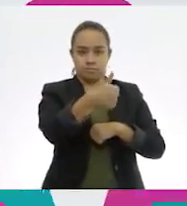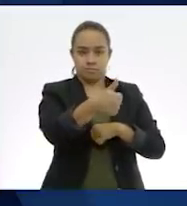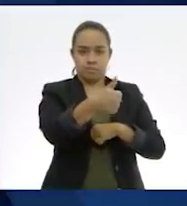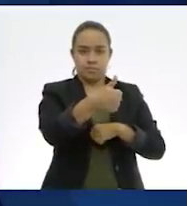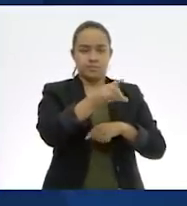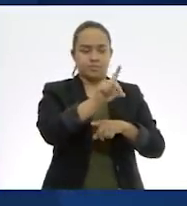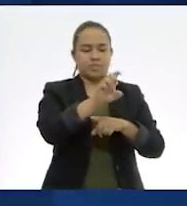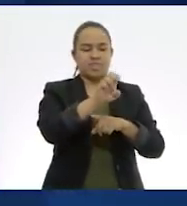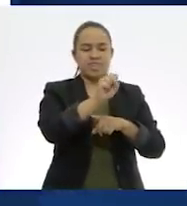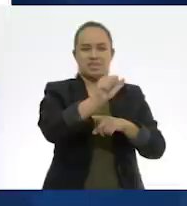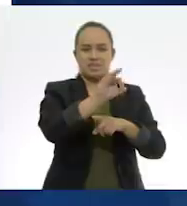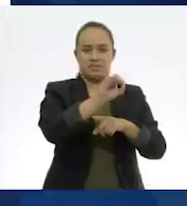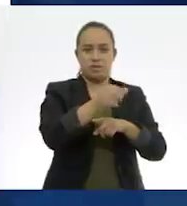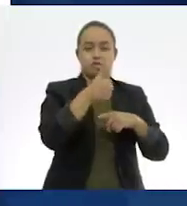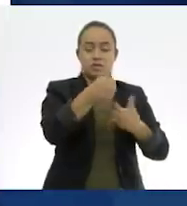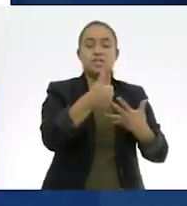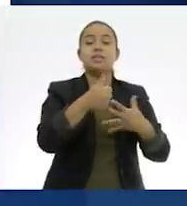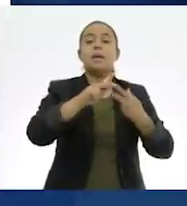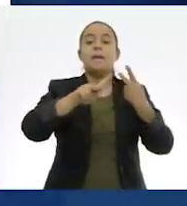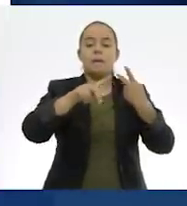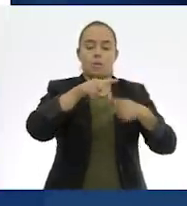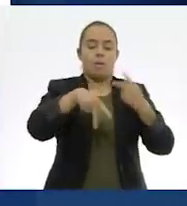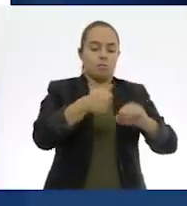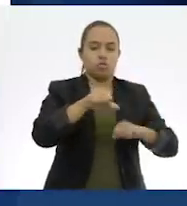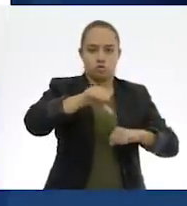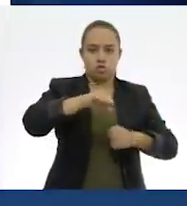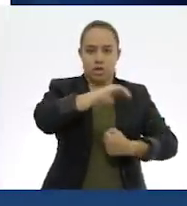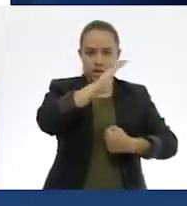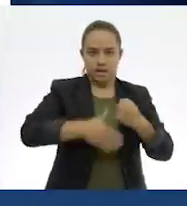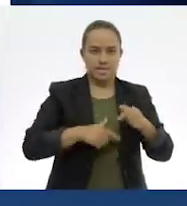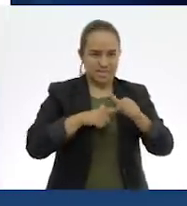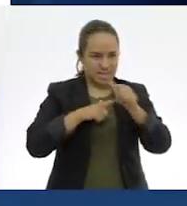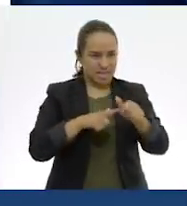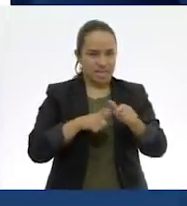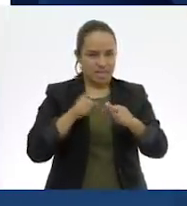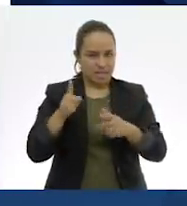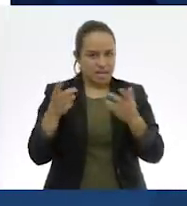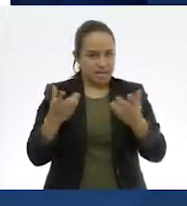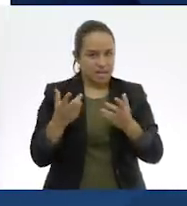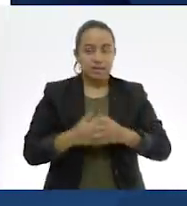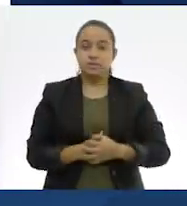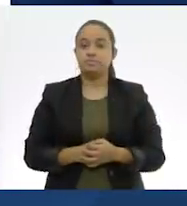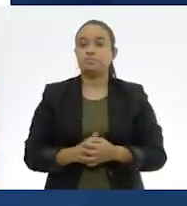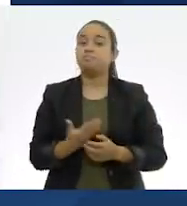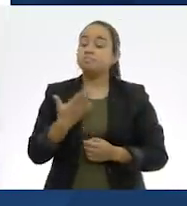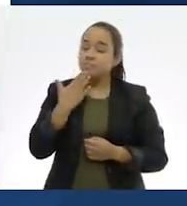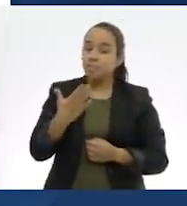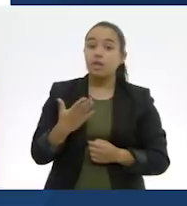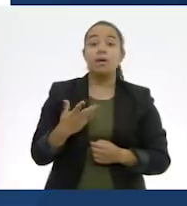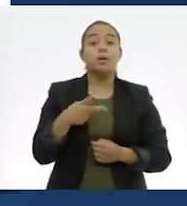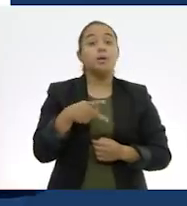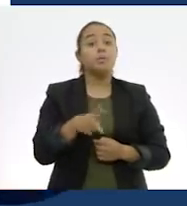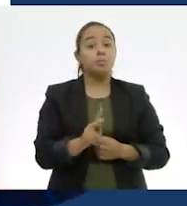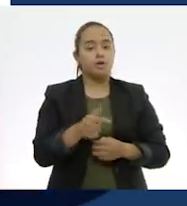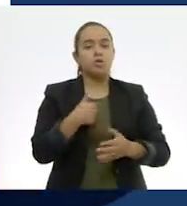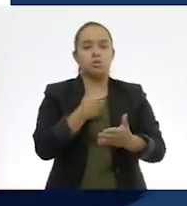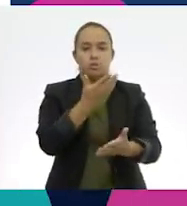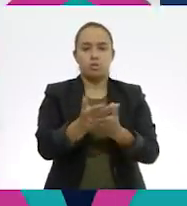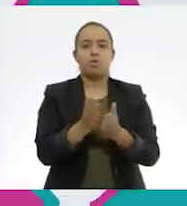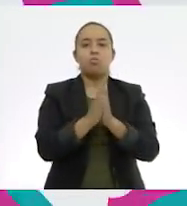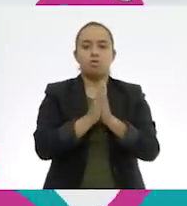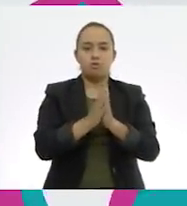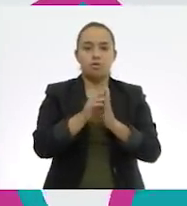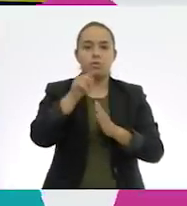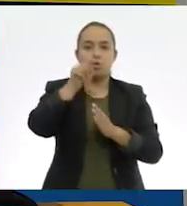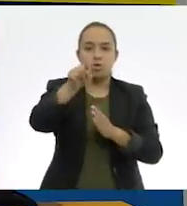Es el desafío vamos a completar. Vamos a continuar con este. Muy bien. Para eso, les voy a pedir que ya